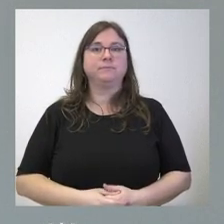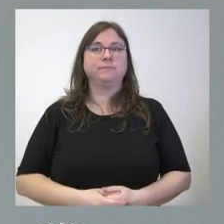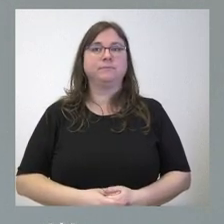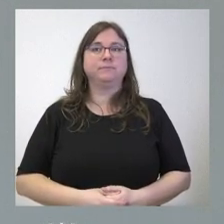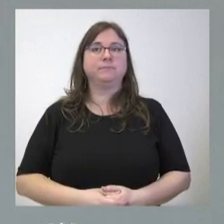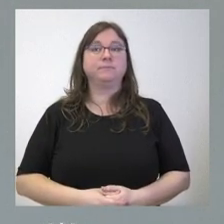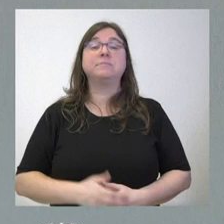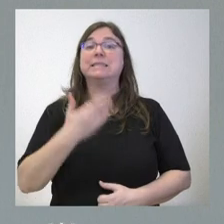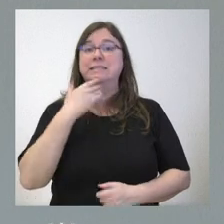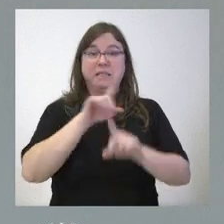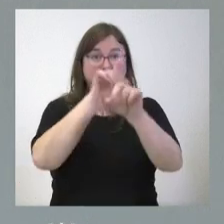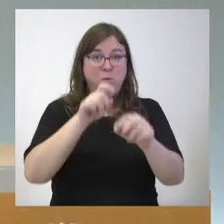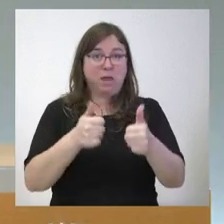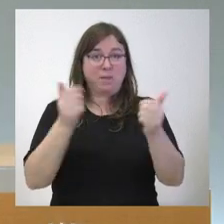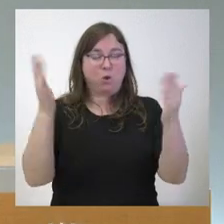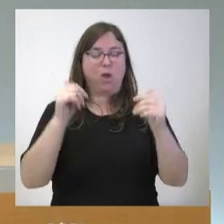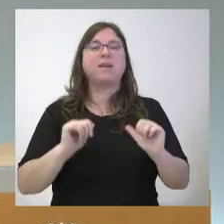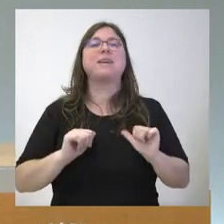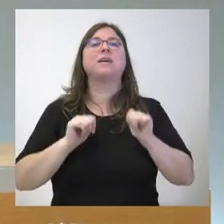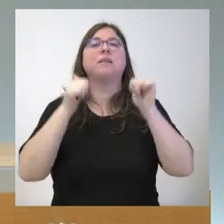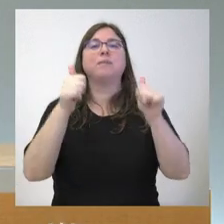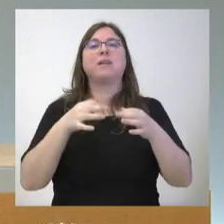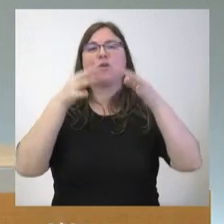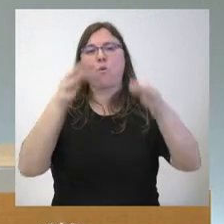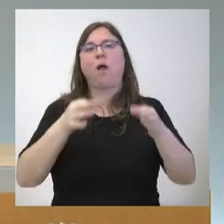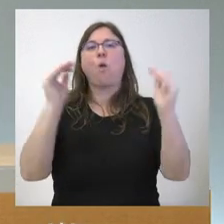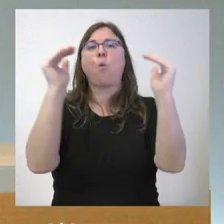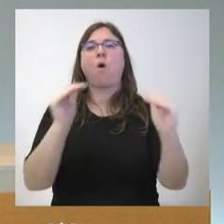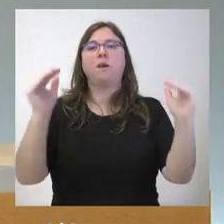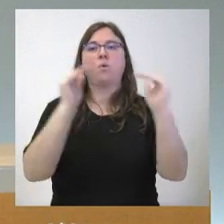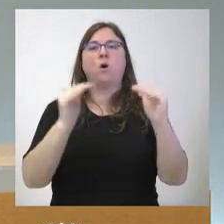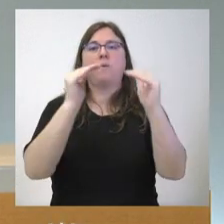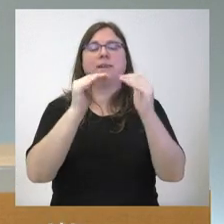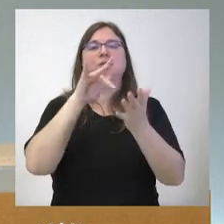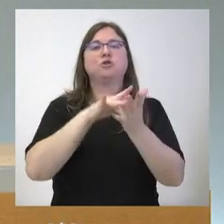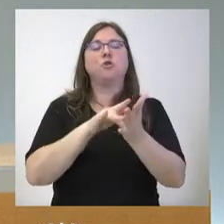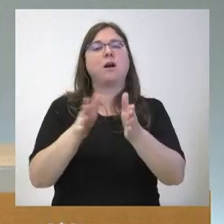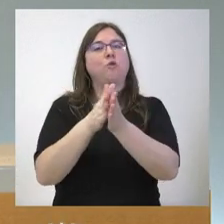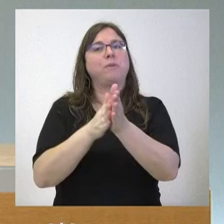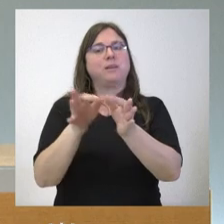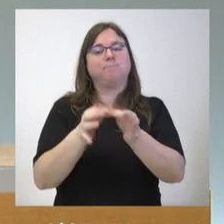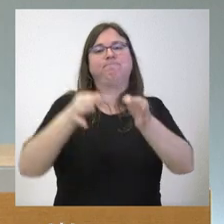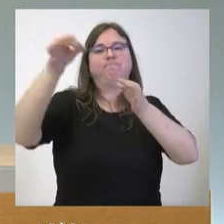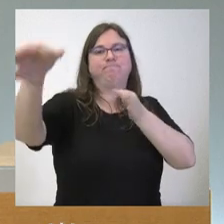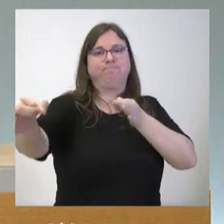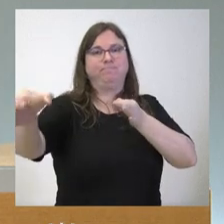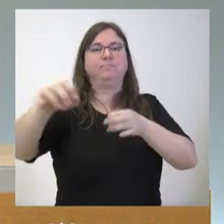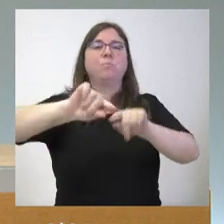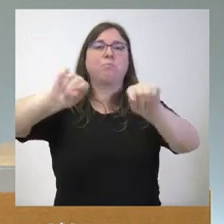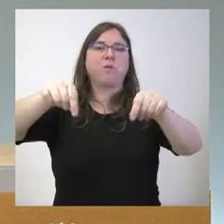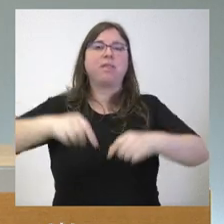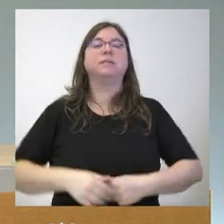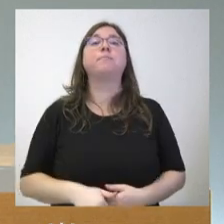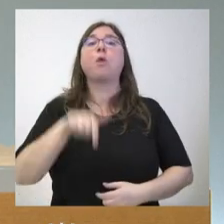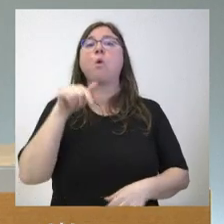si no hay más preguntas vamos a iniciar como todos los jueves un turno con los compañeros que nos siguen desde las diferentes provincias hoy lo vamos a